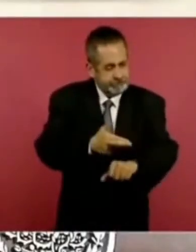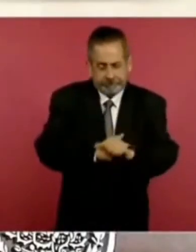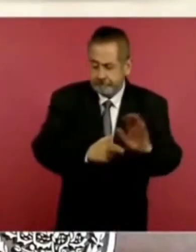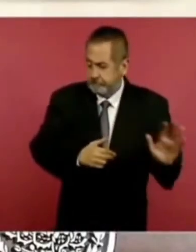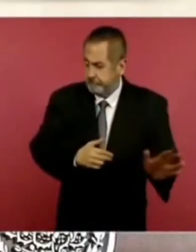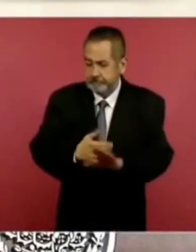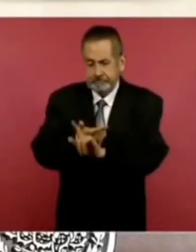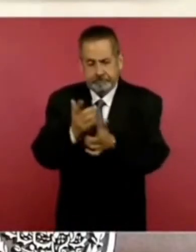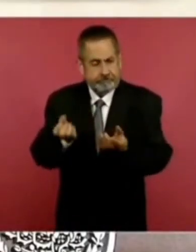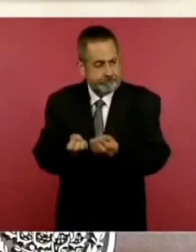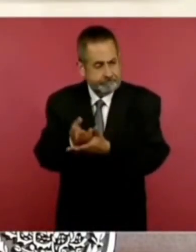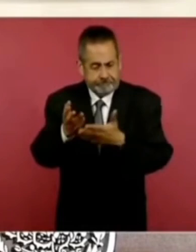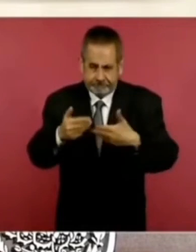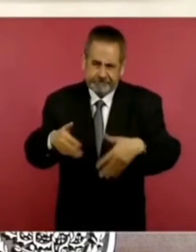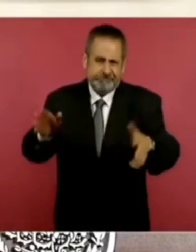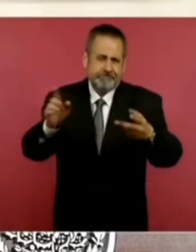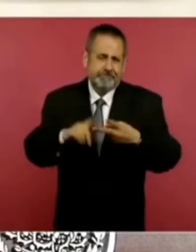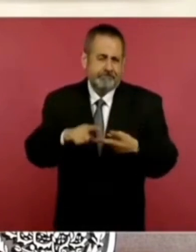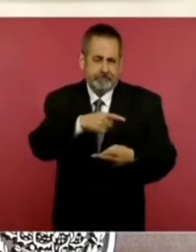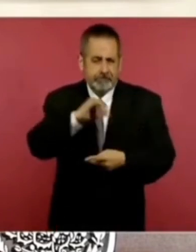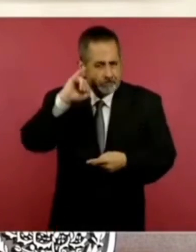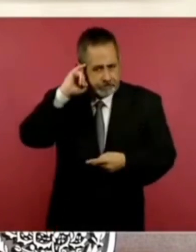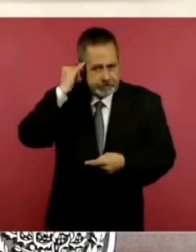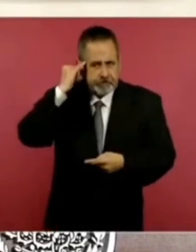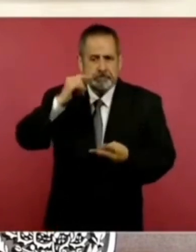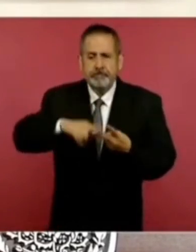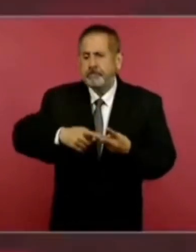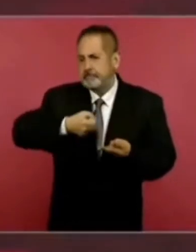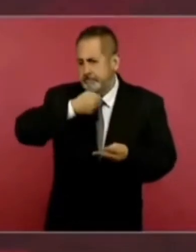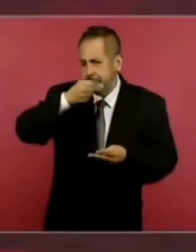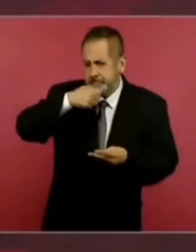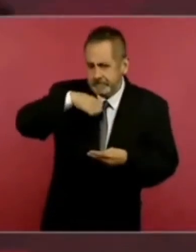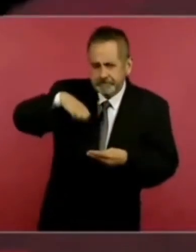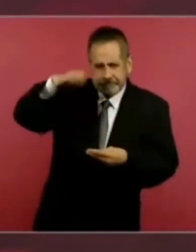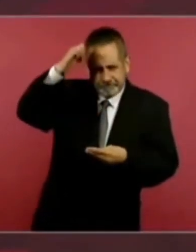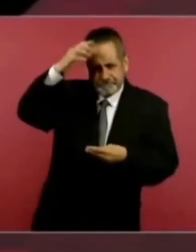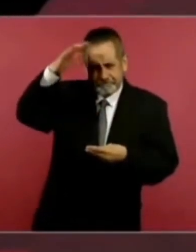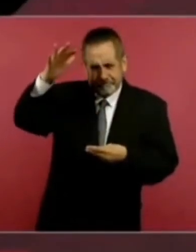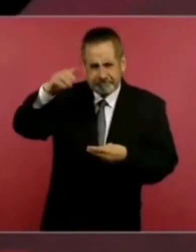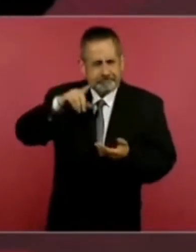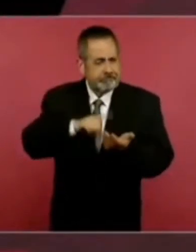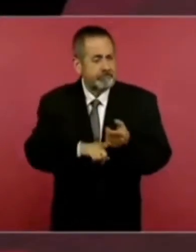adultos mayores. Ahí,